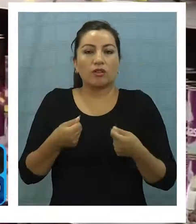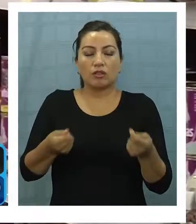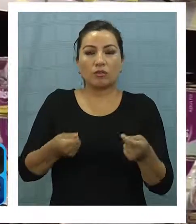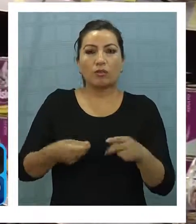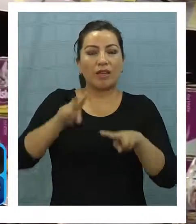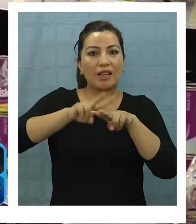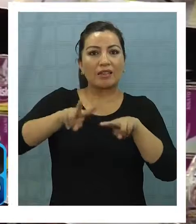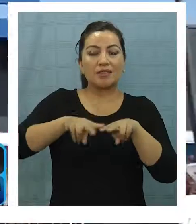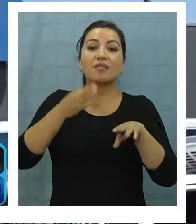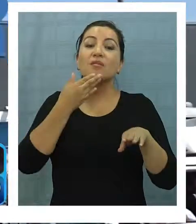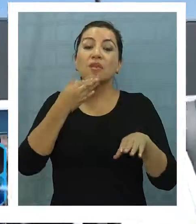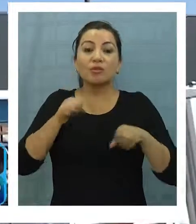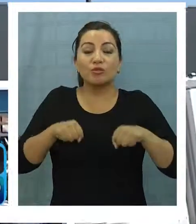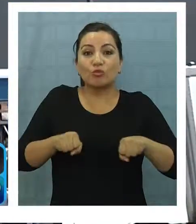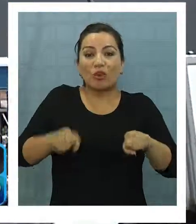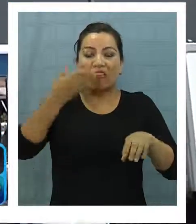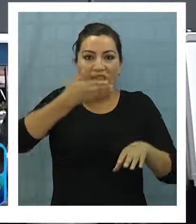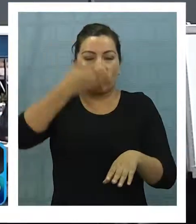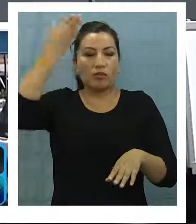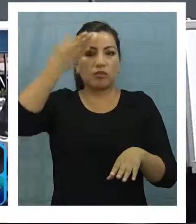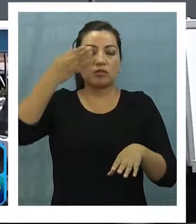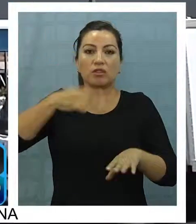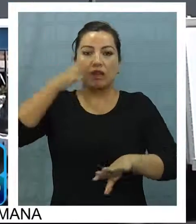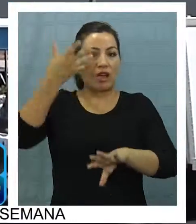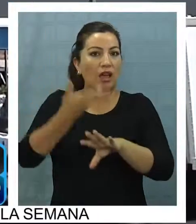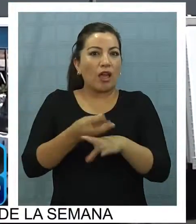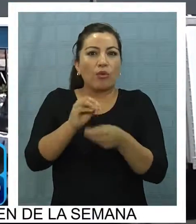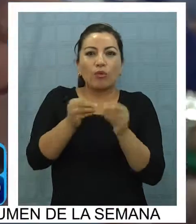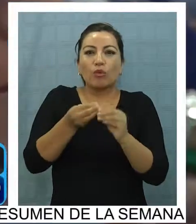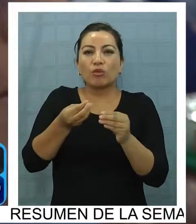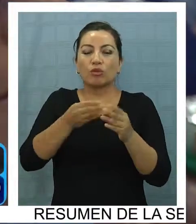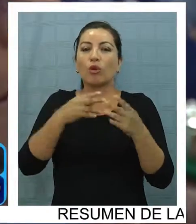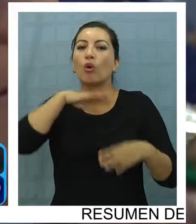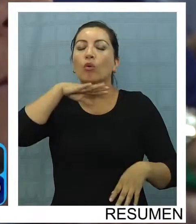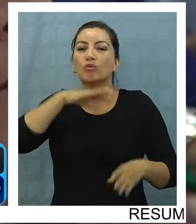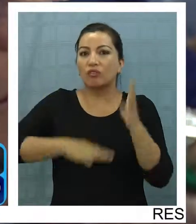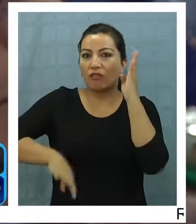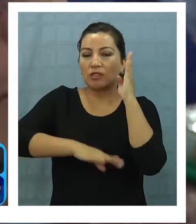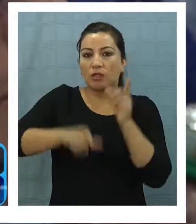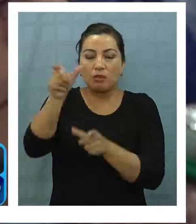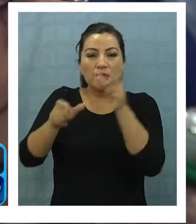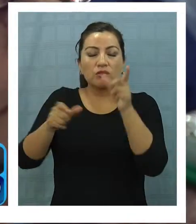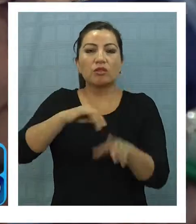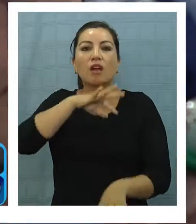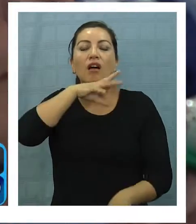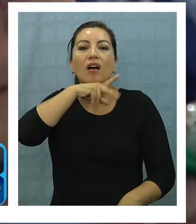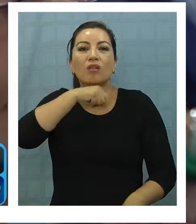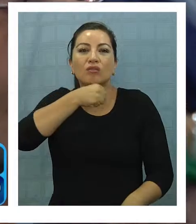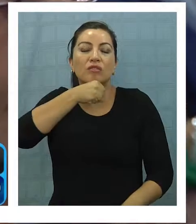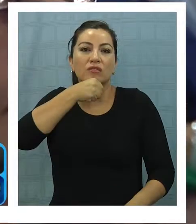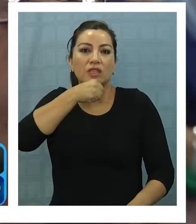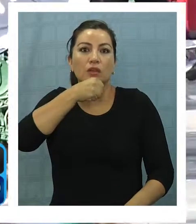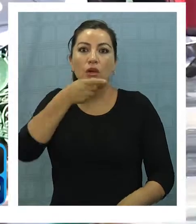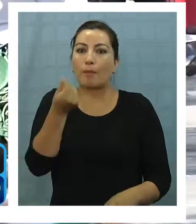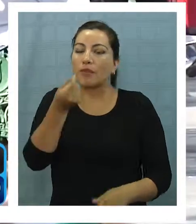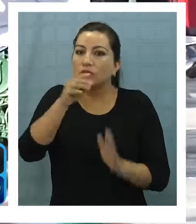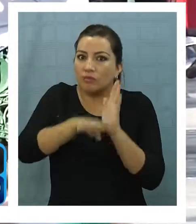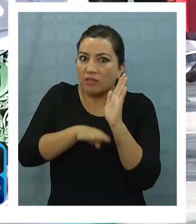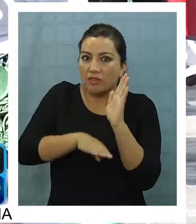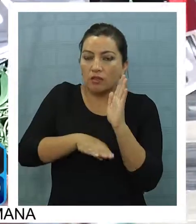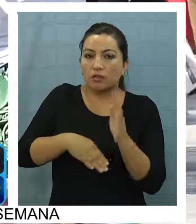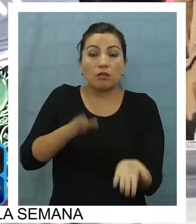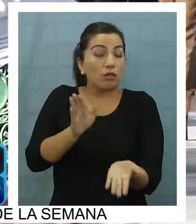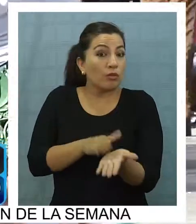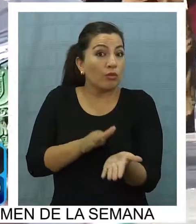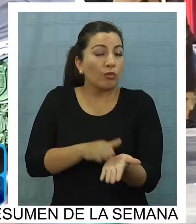de un supermercado popular, en donde se entreguen productos de uso básico a personas de la tercera edad a precio-costo. Esta propuesta